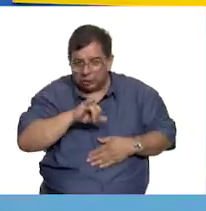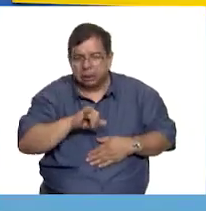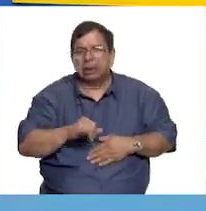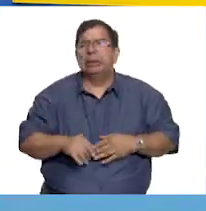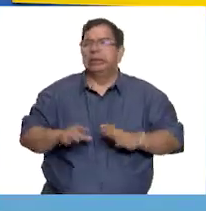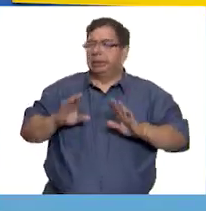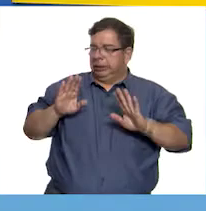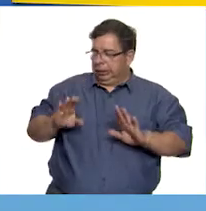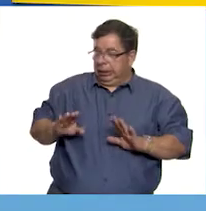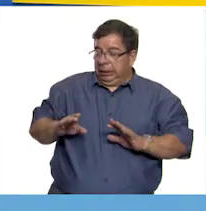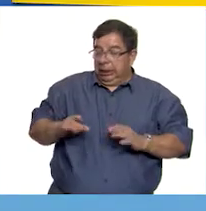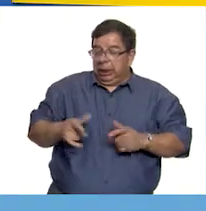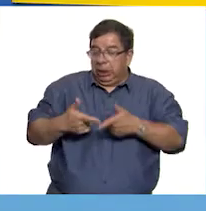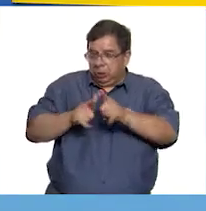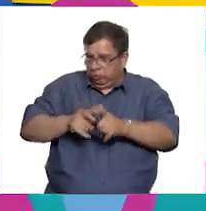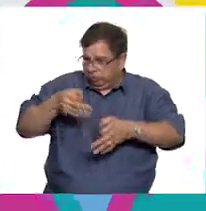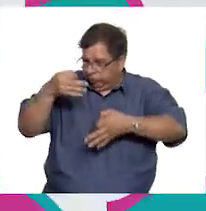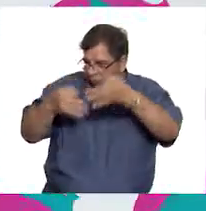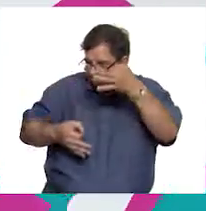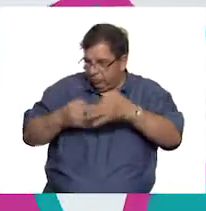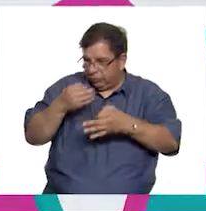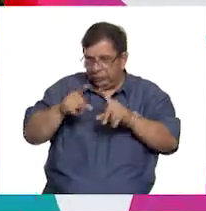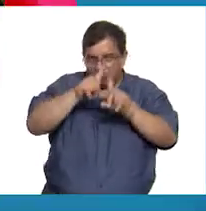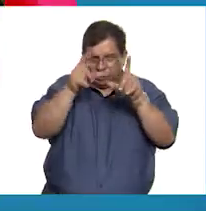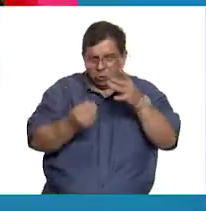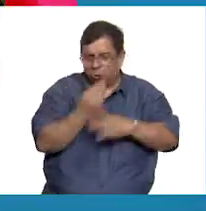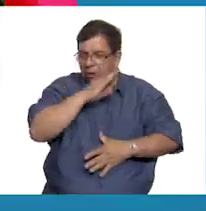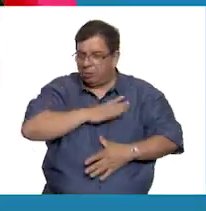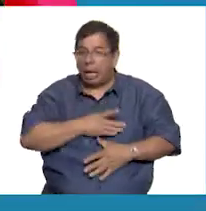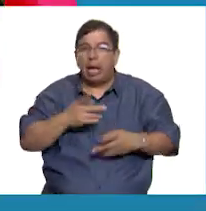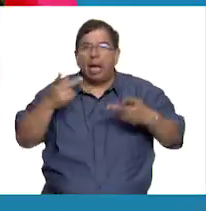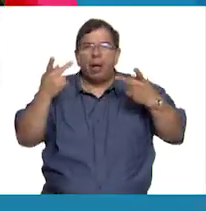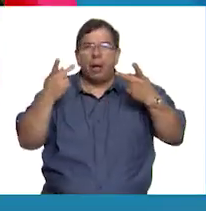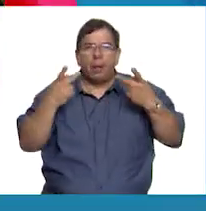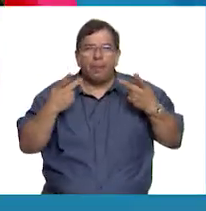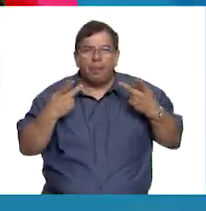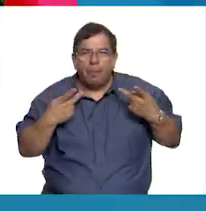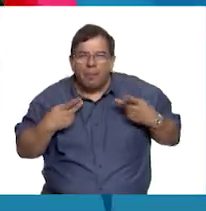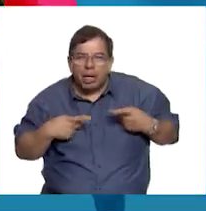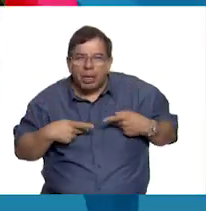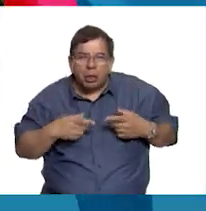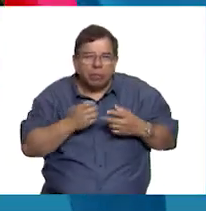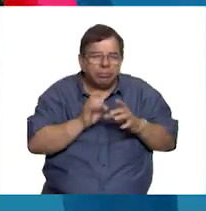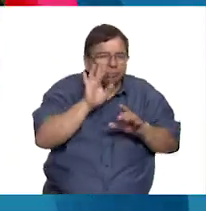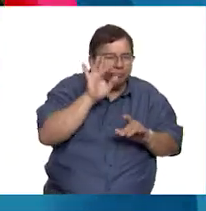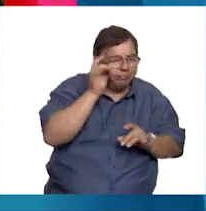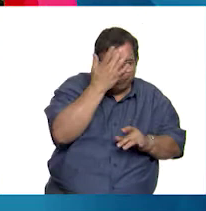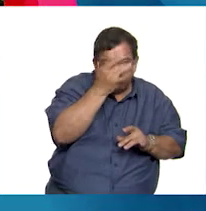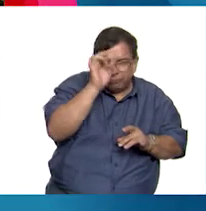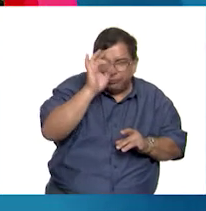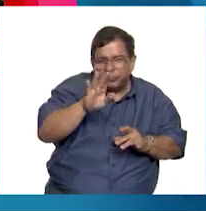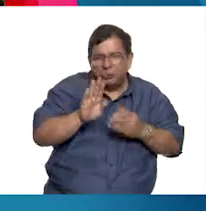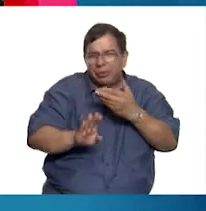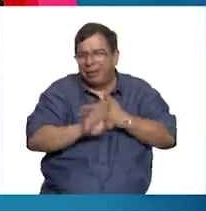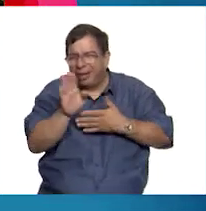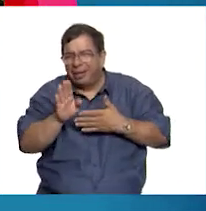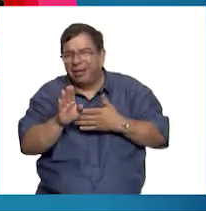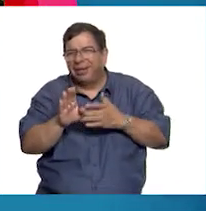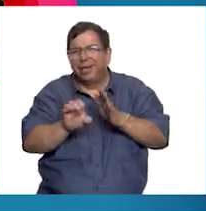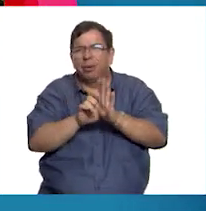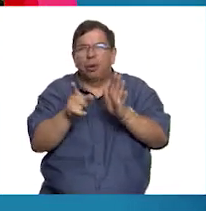persiguió la Inquisición durante la Nueva España fue a las personas que hacían hechicería o encantamientos para, por ejemplo,